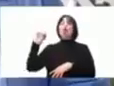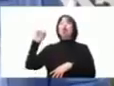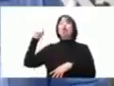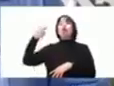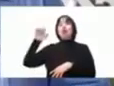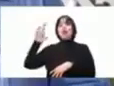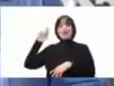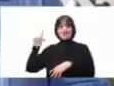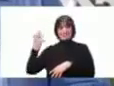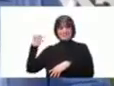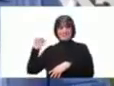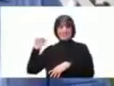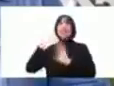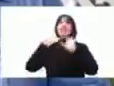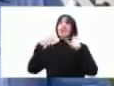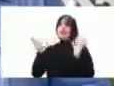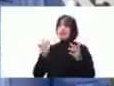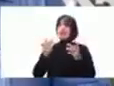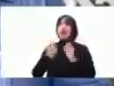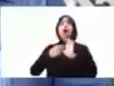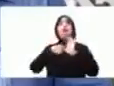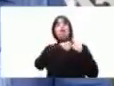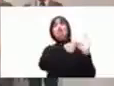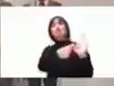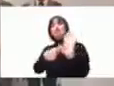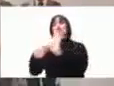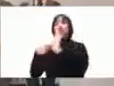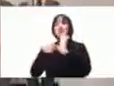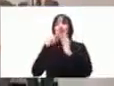se llevó a cabo la revelación de este monumento.